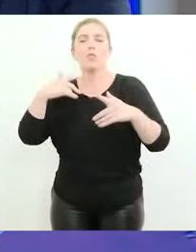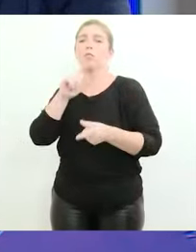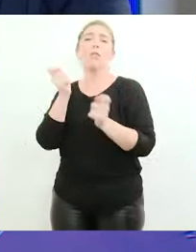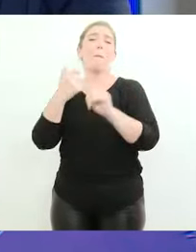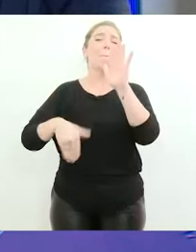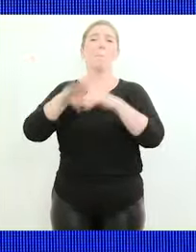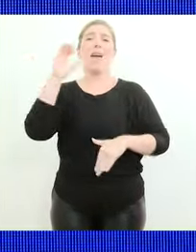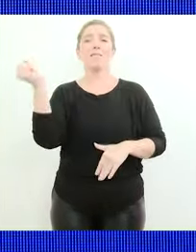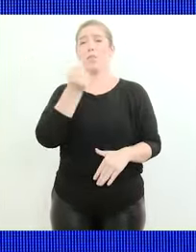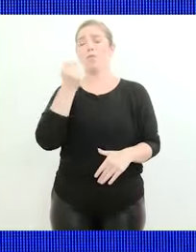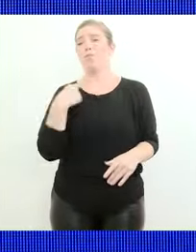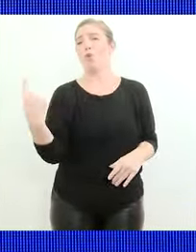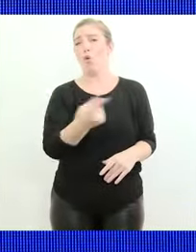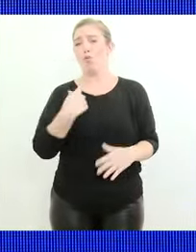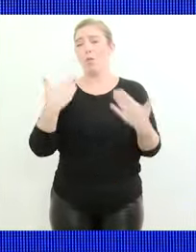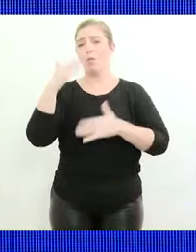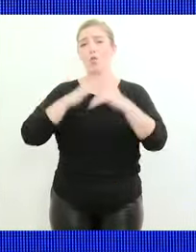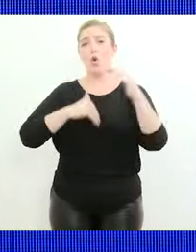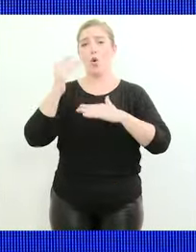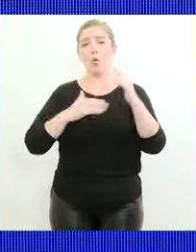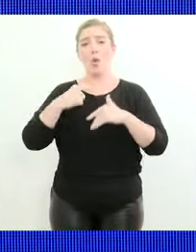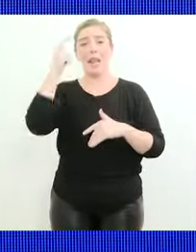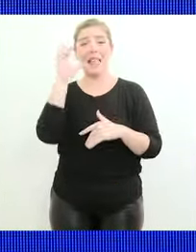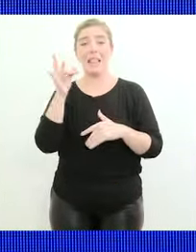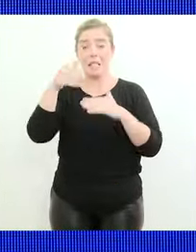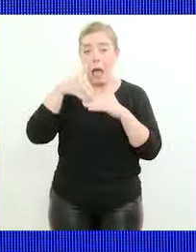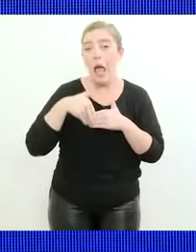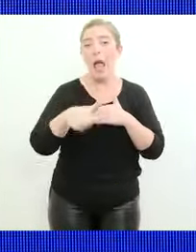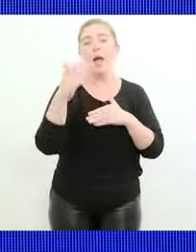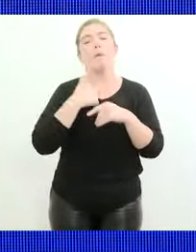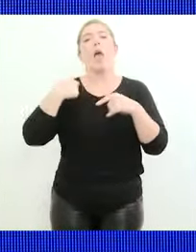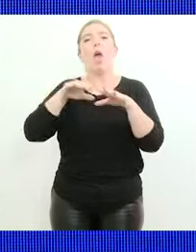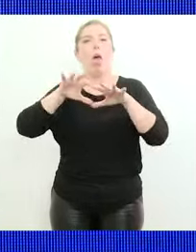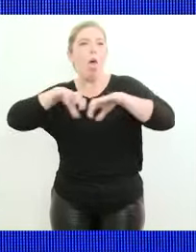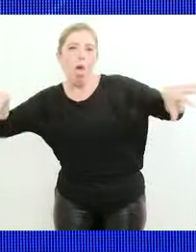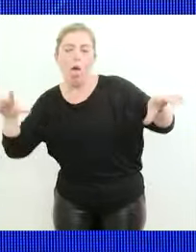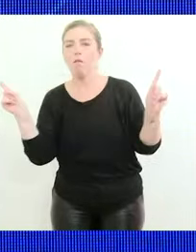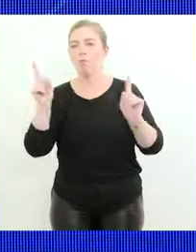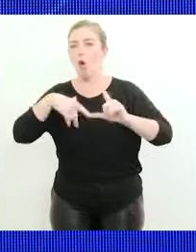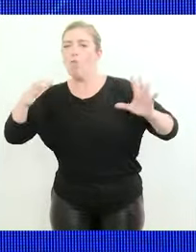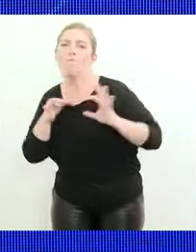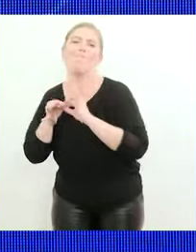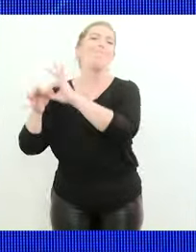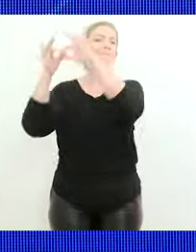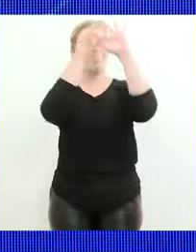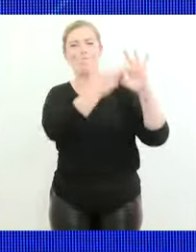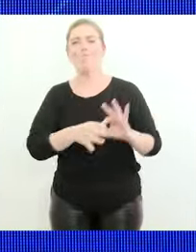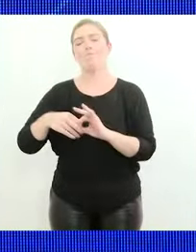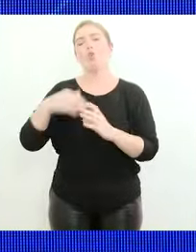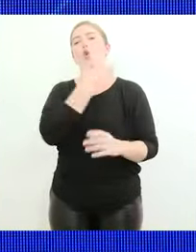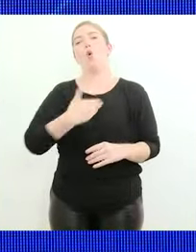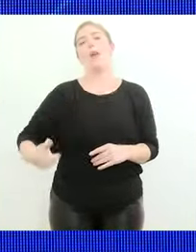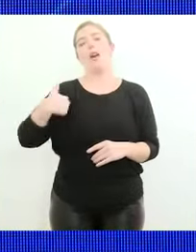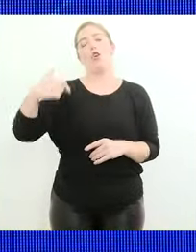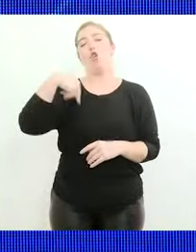cambio más importante que podemos construir desde el 10 de diciembre es cerrar definitivamente la grieta y construir un gobierno de unidad nacional. Y eso no